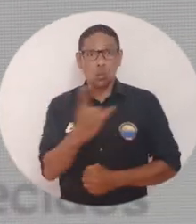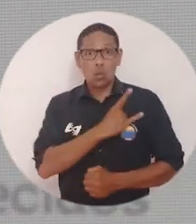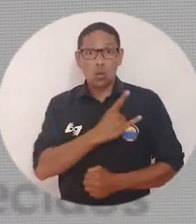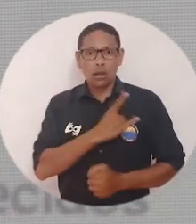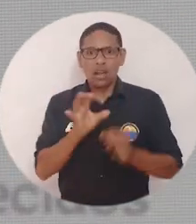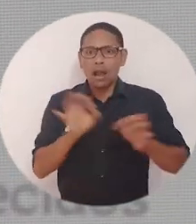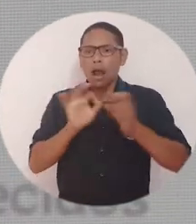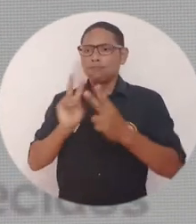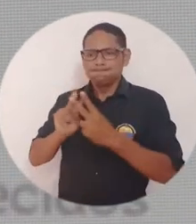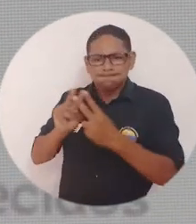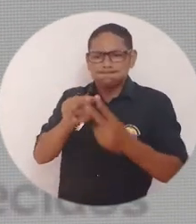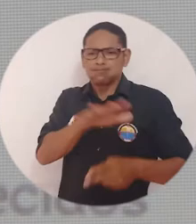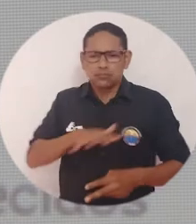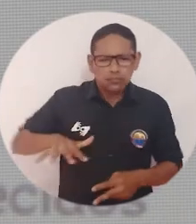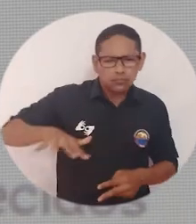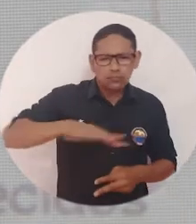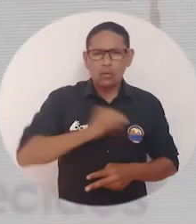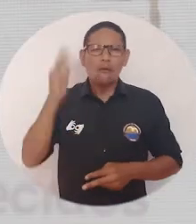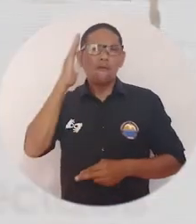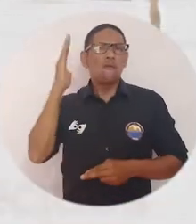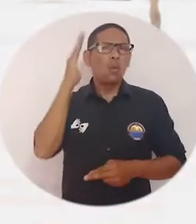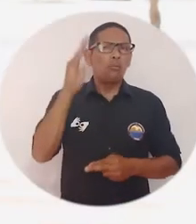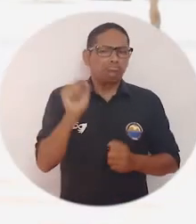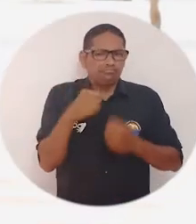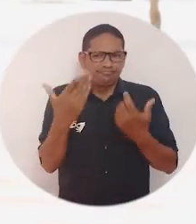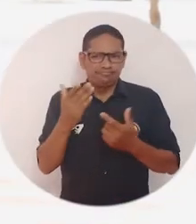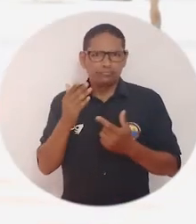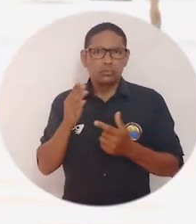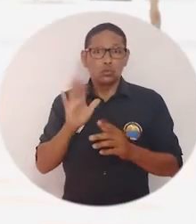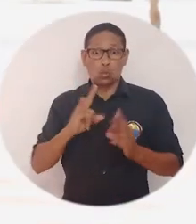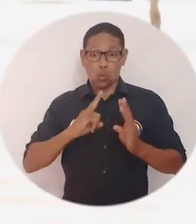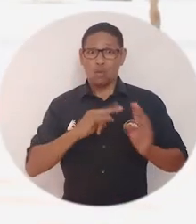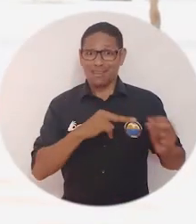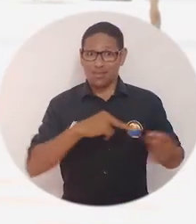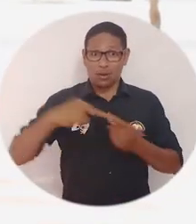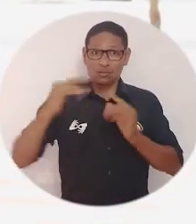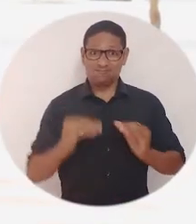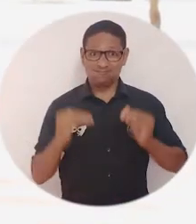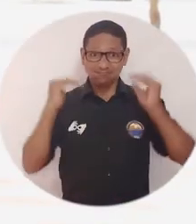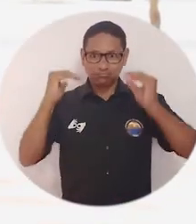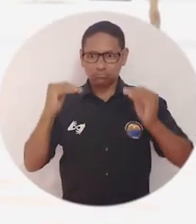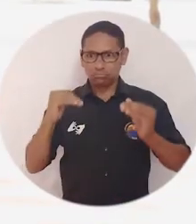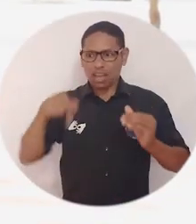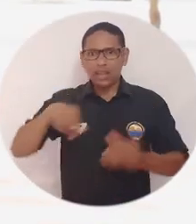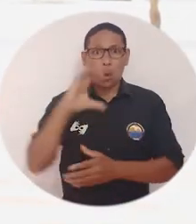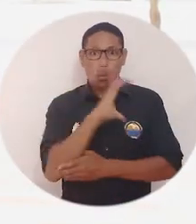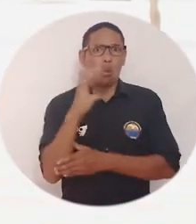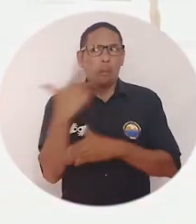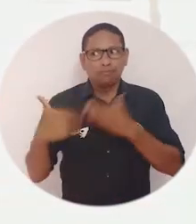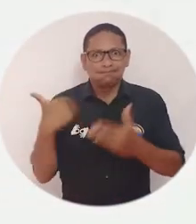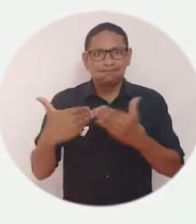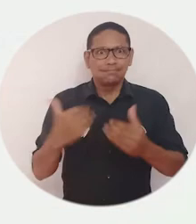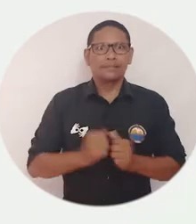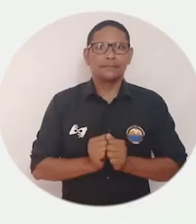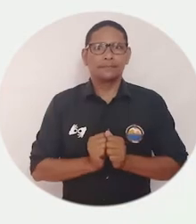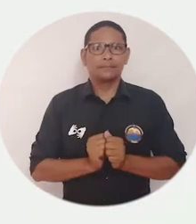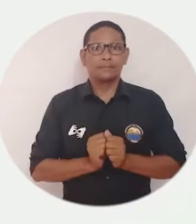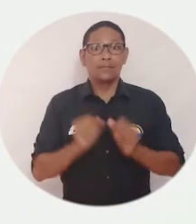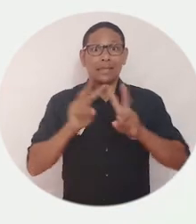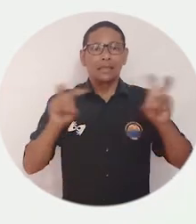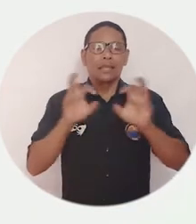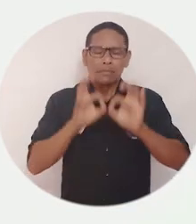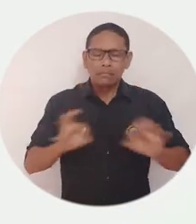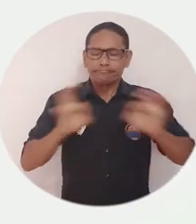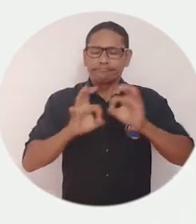que reconoce el contexto, pero que es futurista en términos de hacia dónde va la educación superior en el país y en el mundo. Se tocaron temas